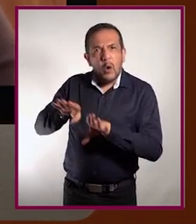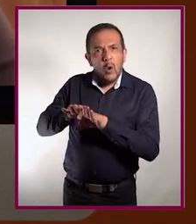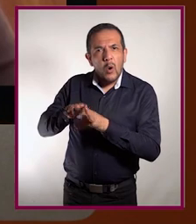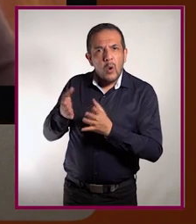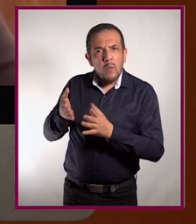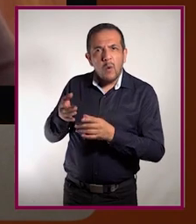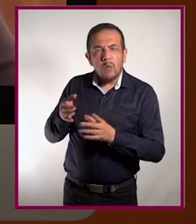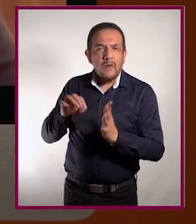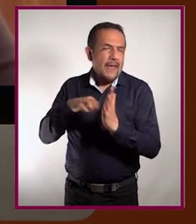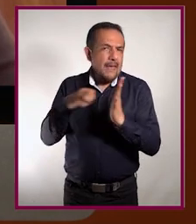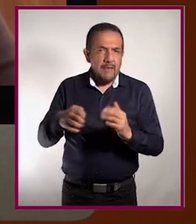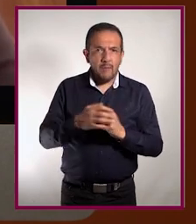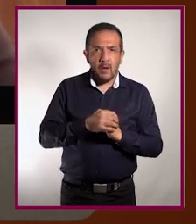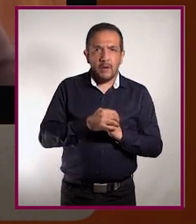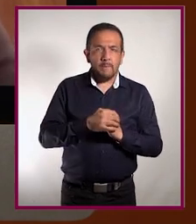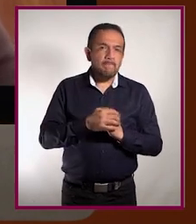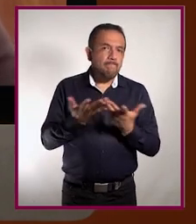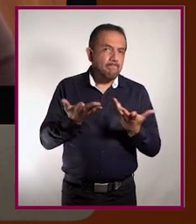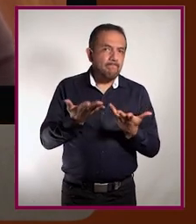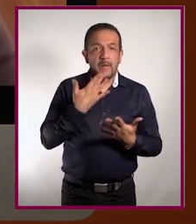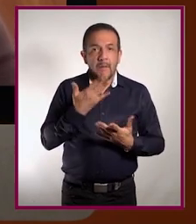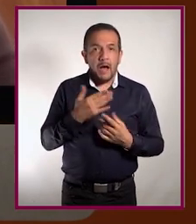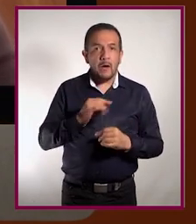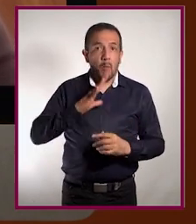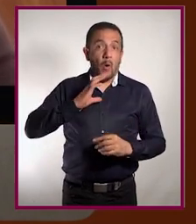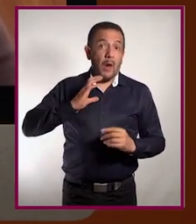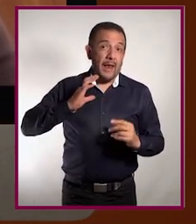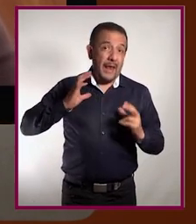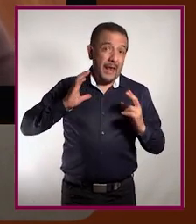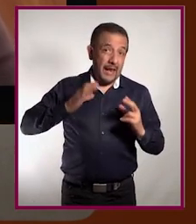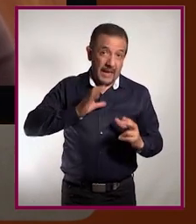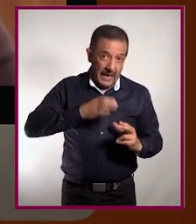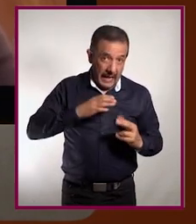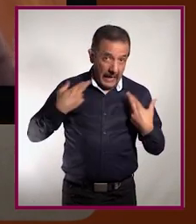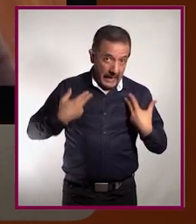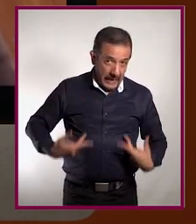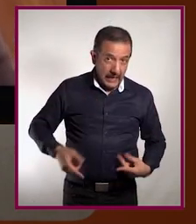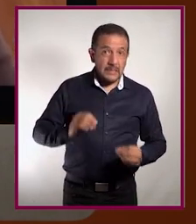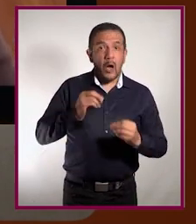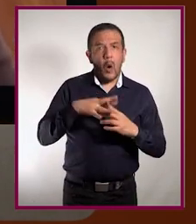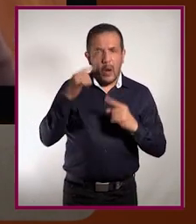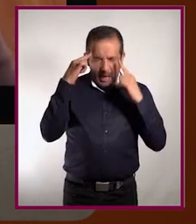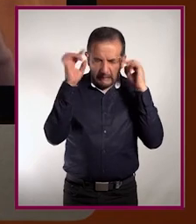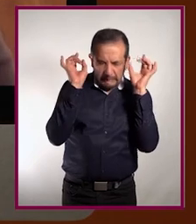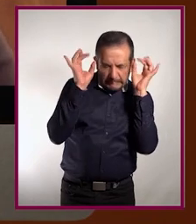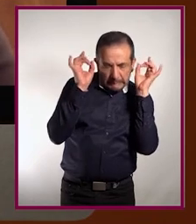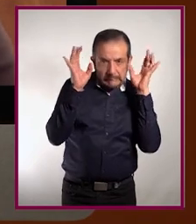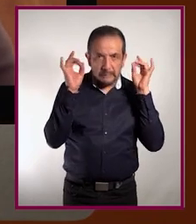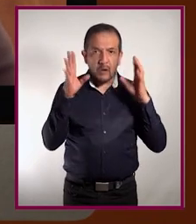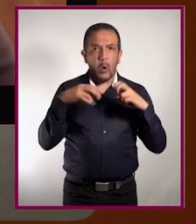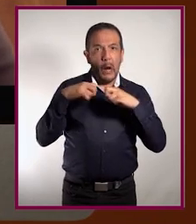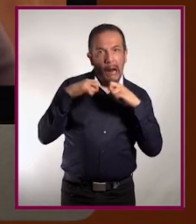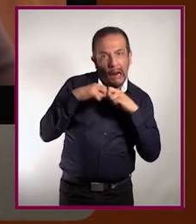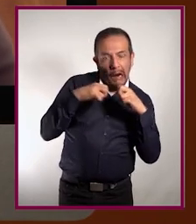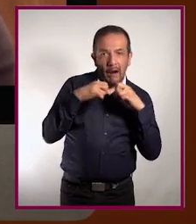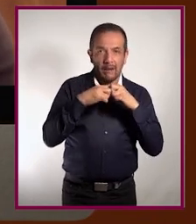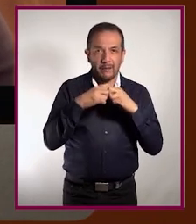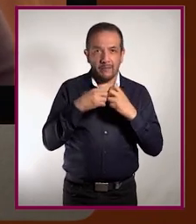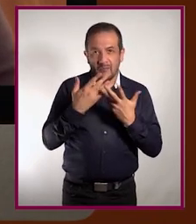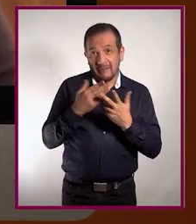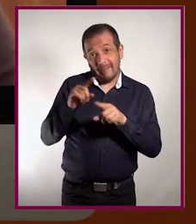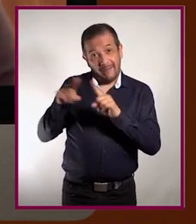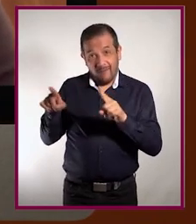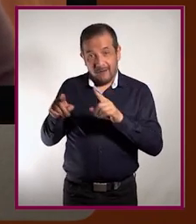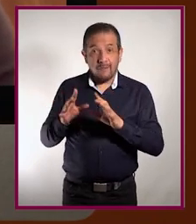un factor único, ¿no? Como pueden ser los cánceres, las enfermedades crónicas, la migraña, las enfermedades neurológicas.